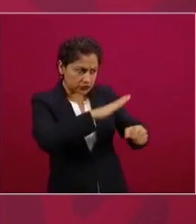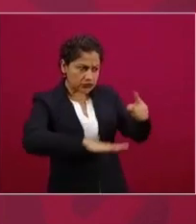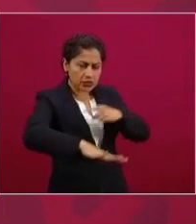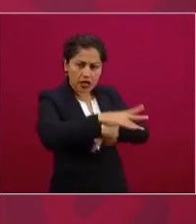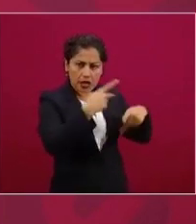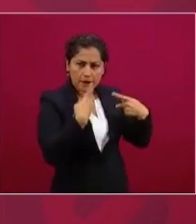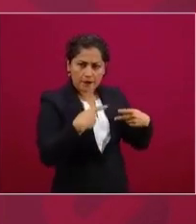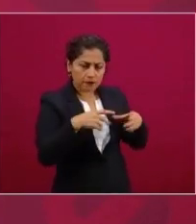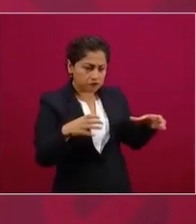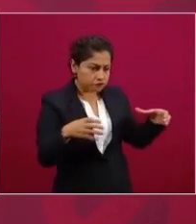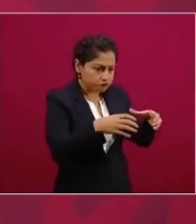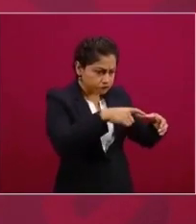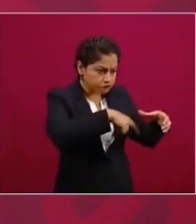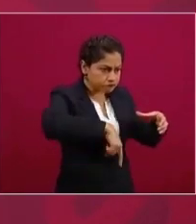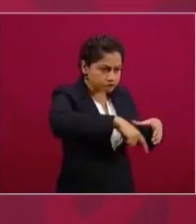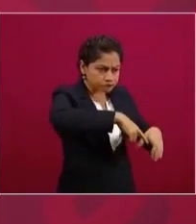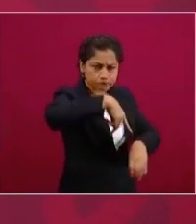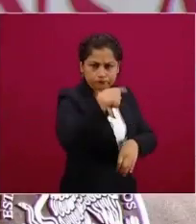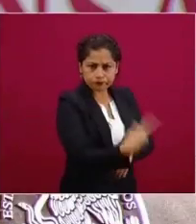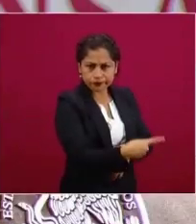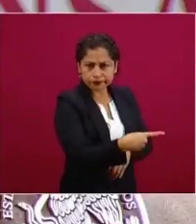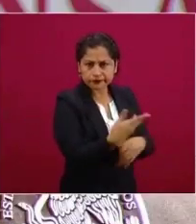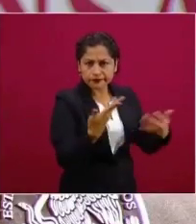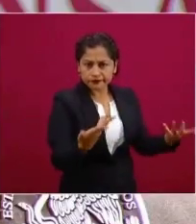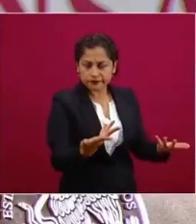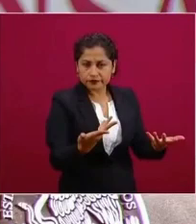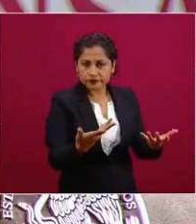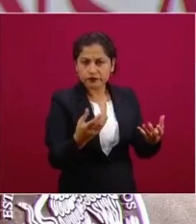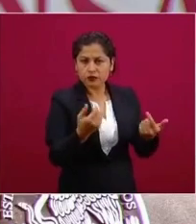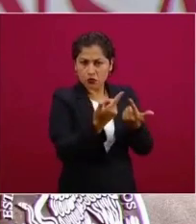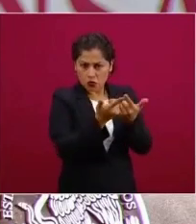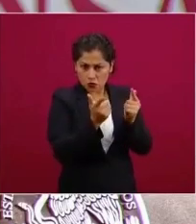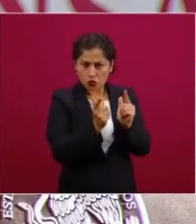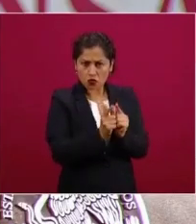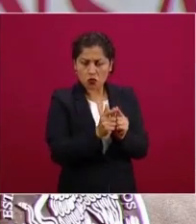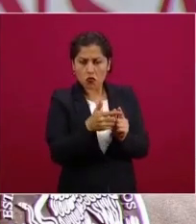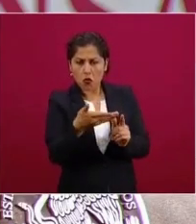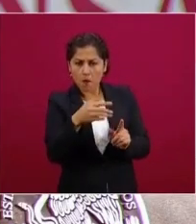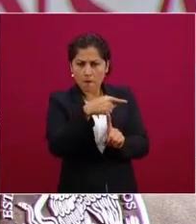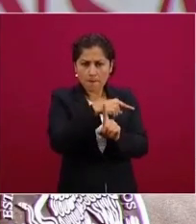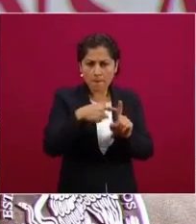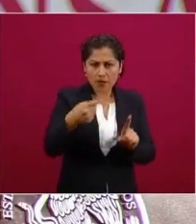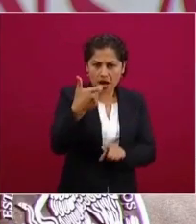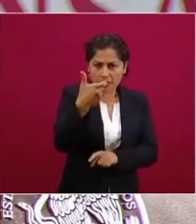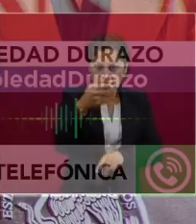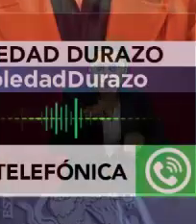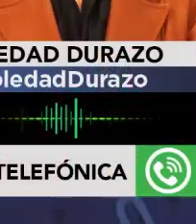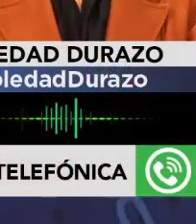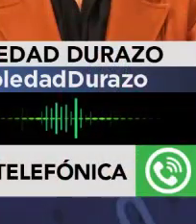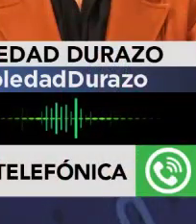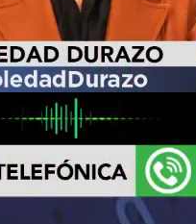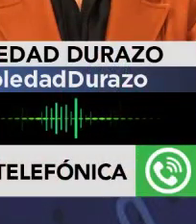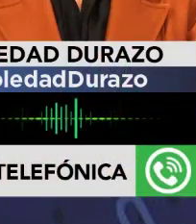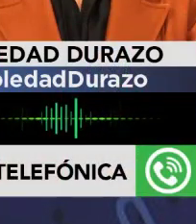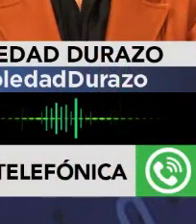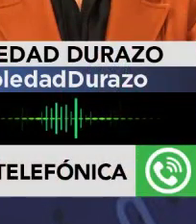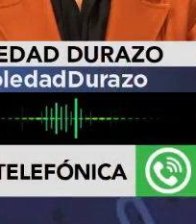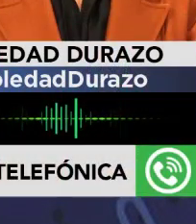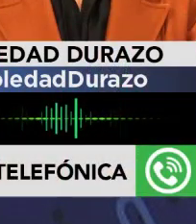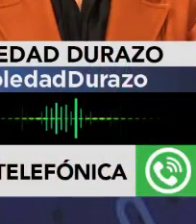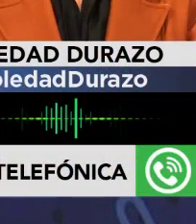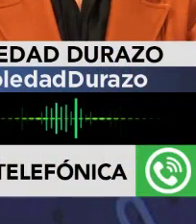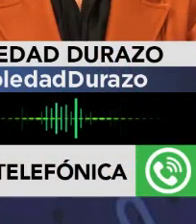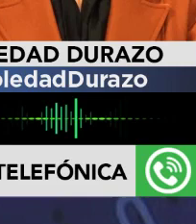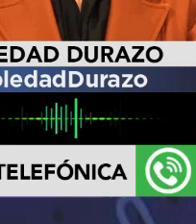O leen, o ven. Totalmente. Ahora bien, la reforma electoral que intentan en el Congreso,